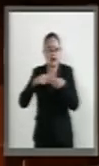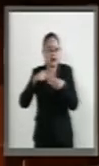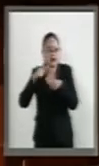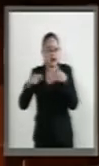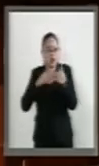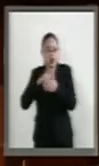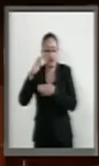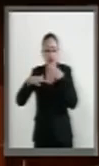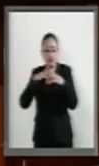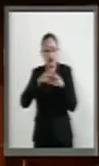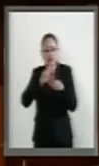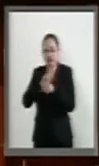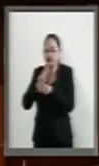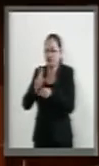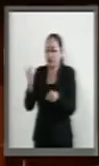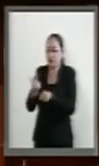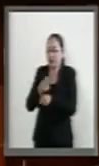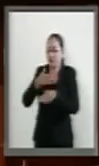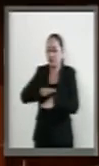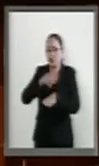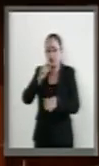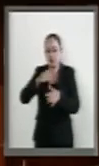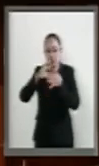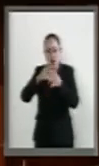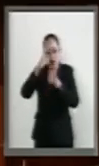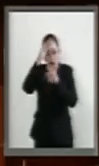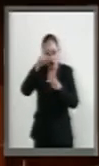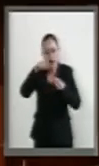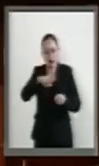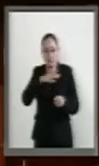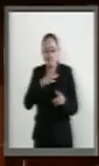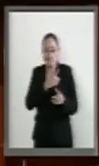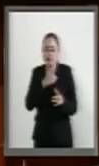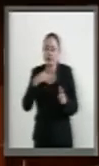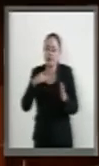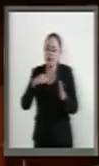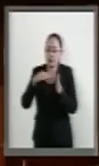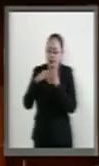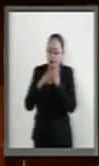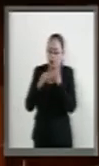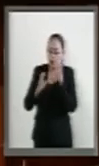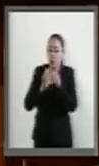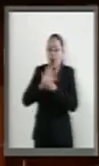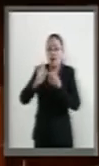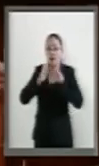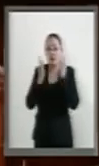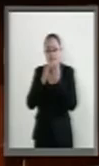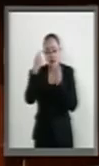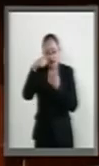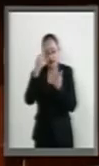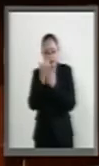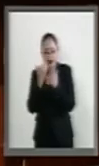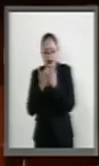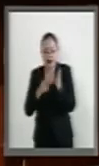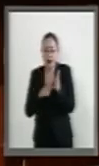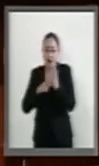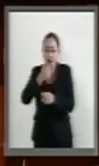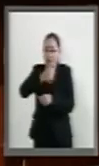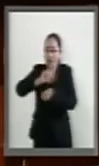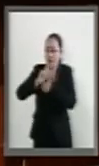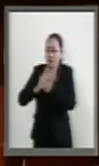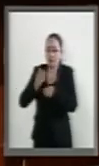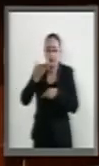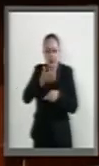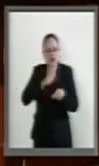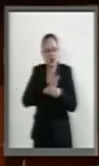y que necesitamos definir un método para aprovechar las potencialidades y oportunidades que nos plantea cada uno de estos estados en lo individual